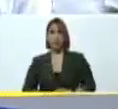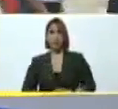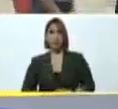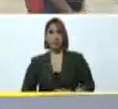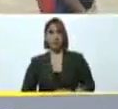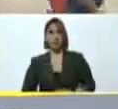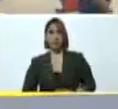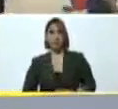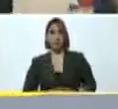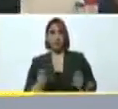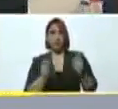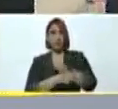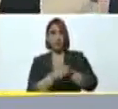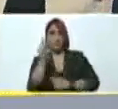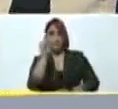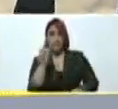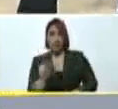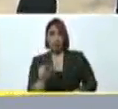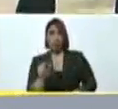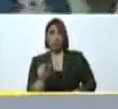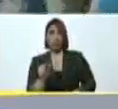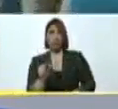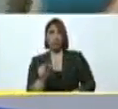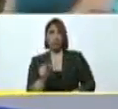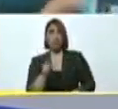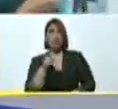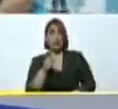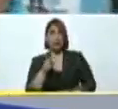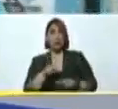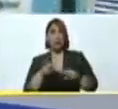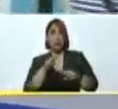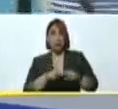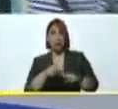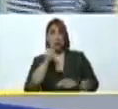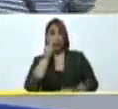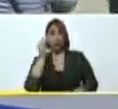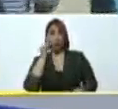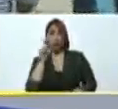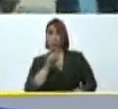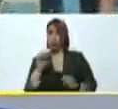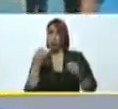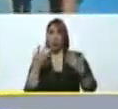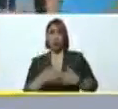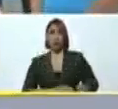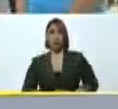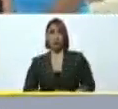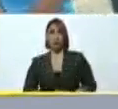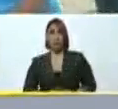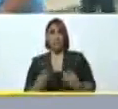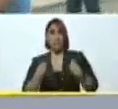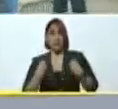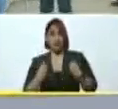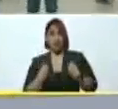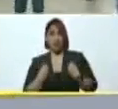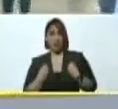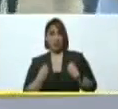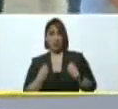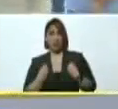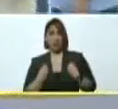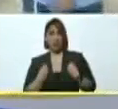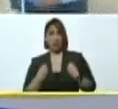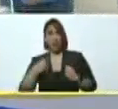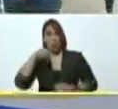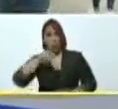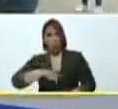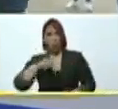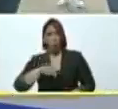su trasplante de médula. Y esos niños no lograron vivir. Y hoy